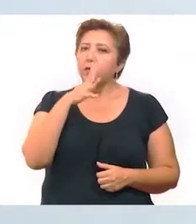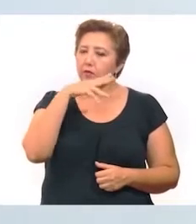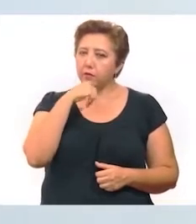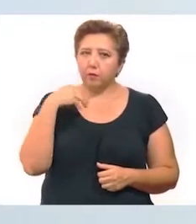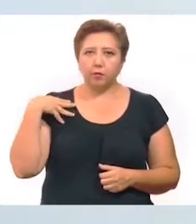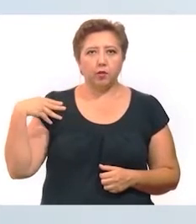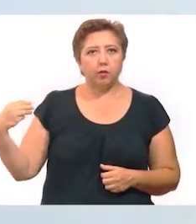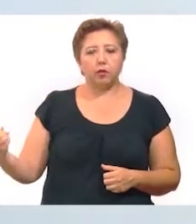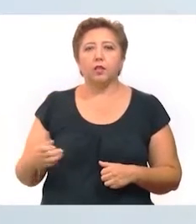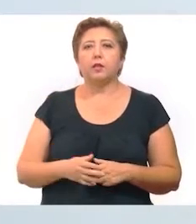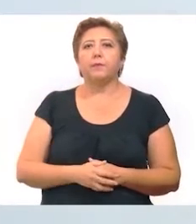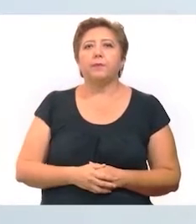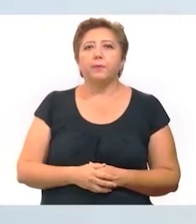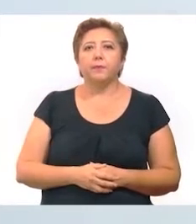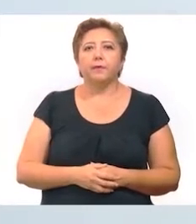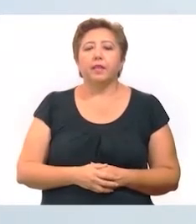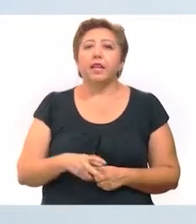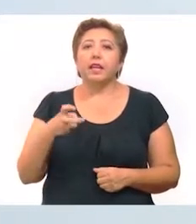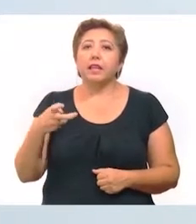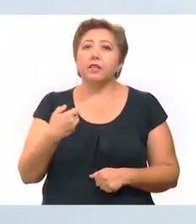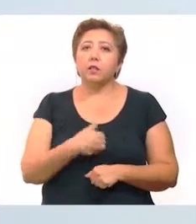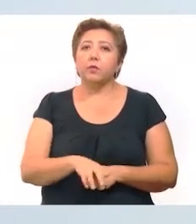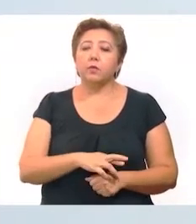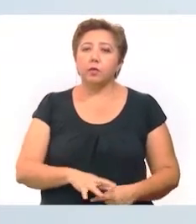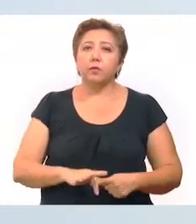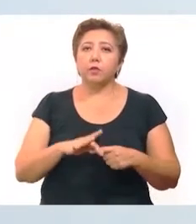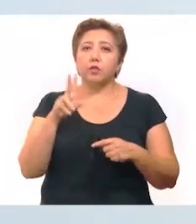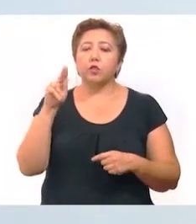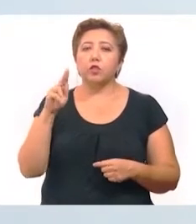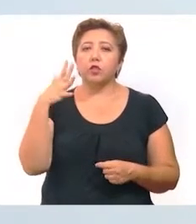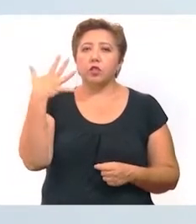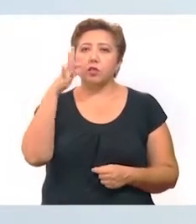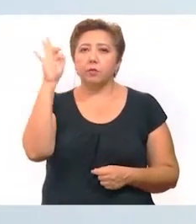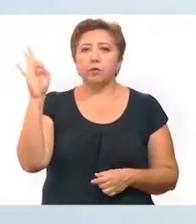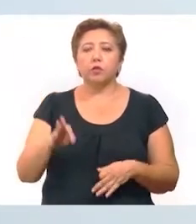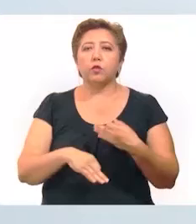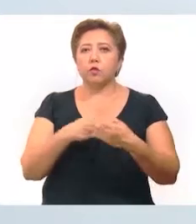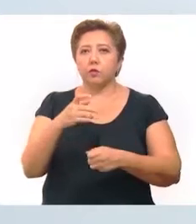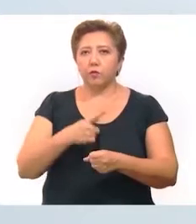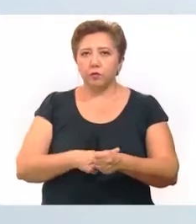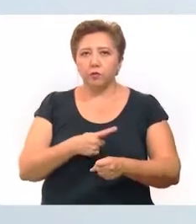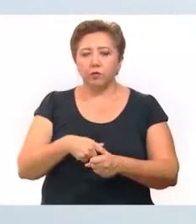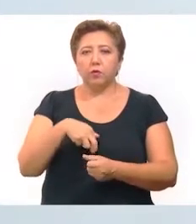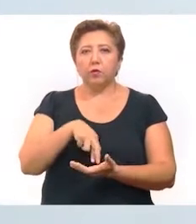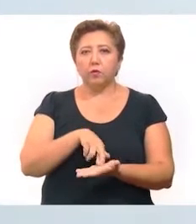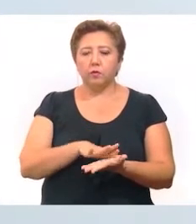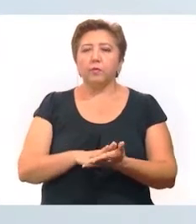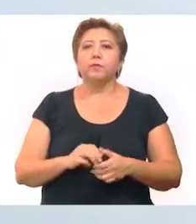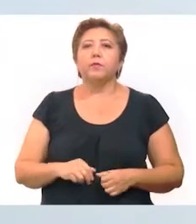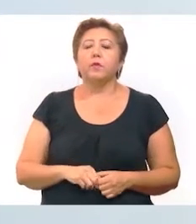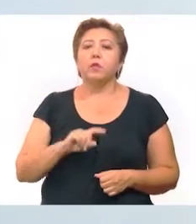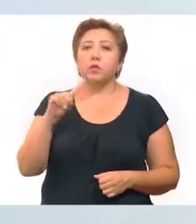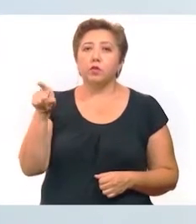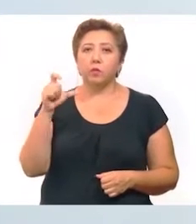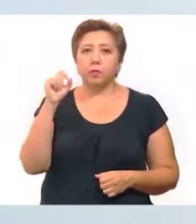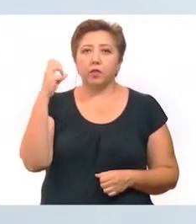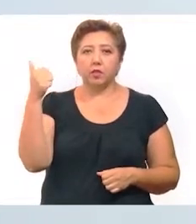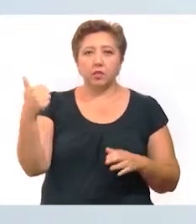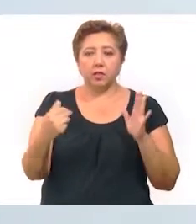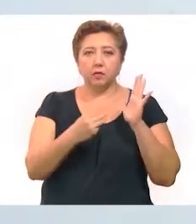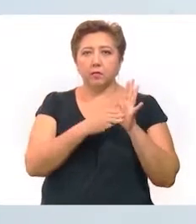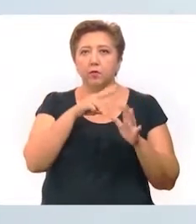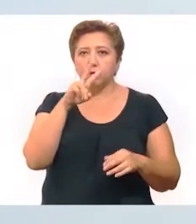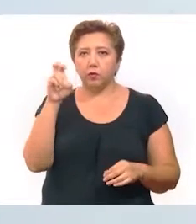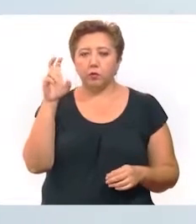presentan síntomas ni pueden contagiar. Esta cifra representa el 85% del total de contagios registrados, que son 26